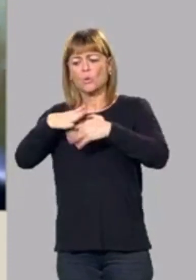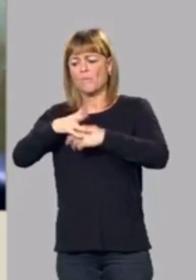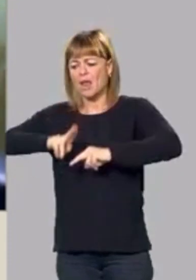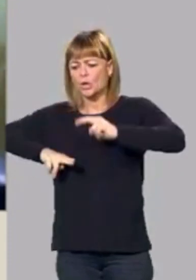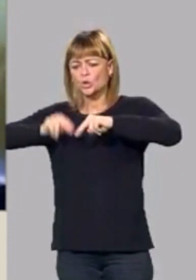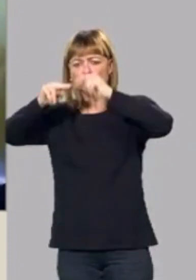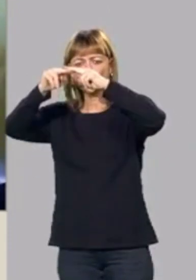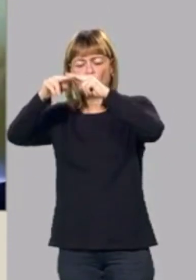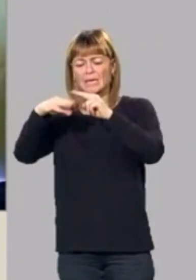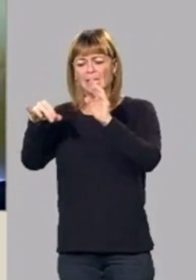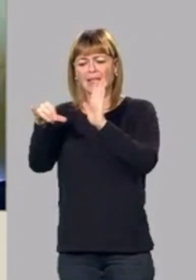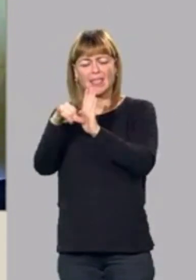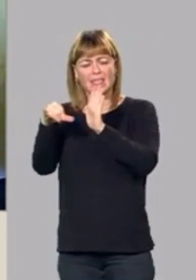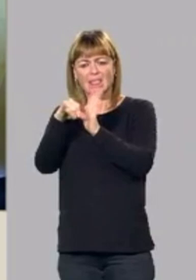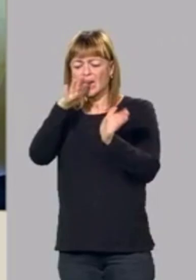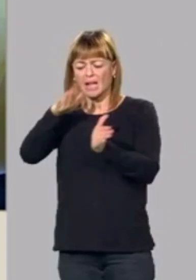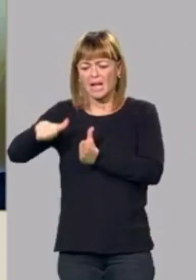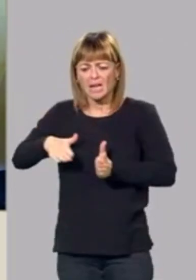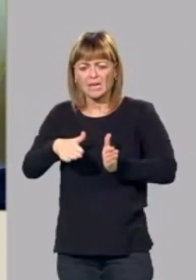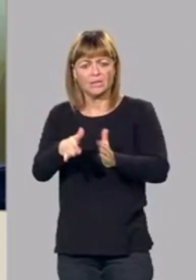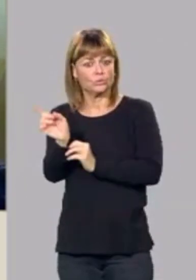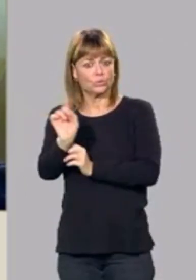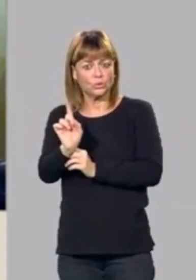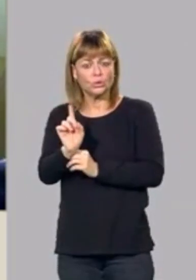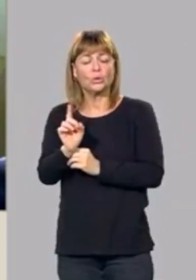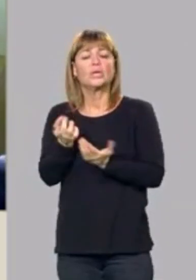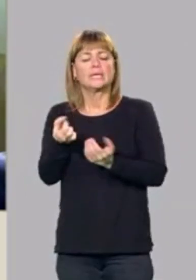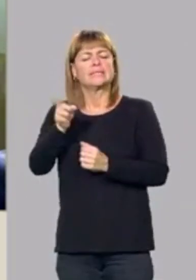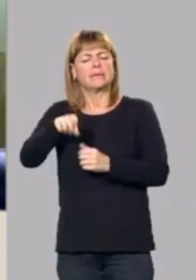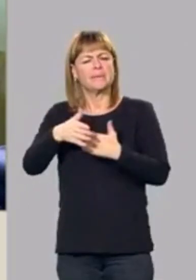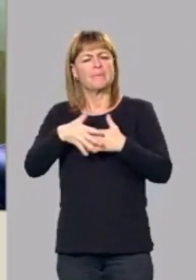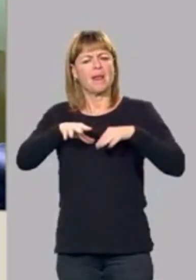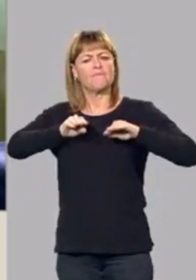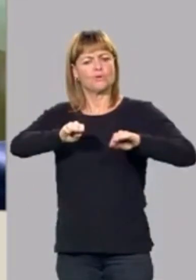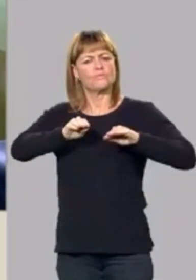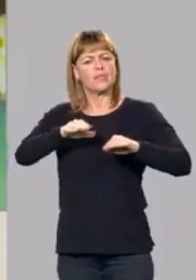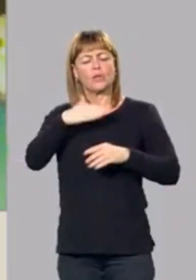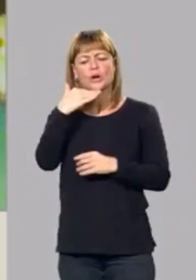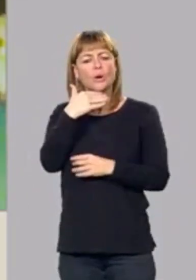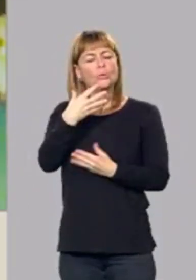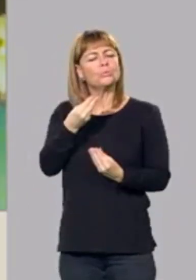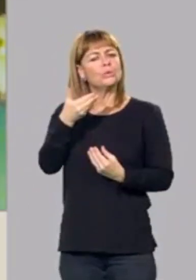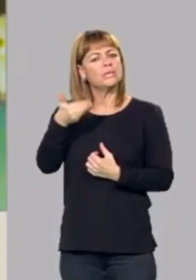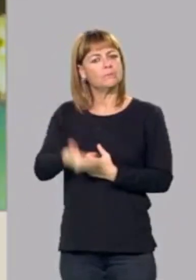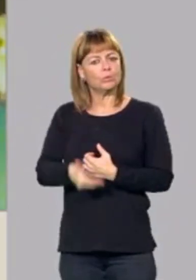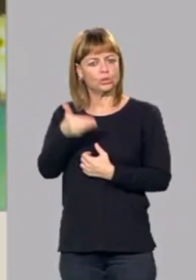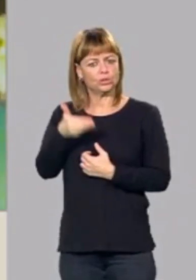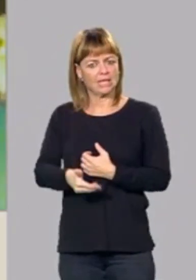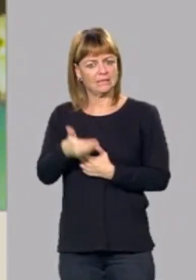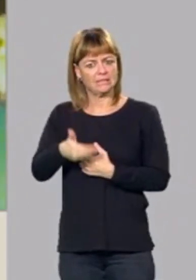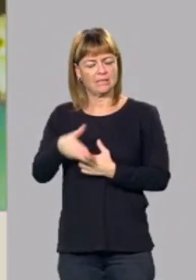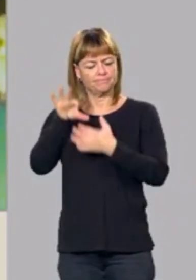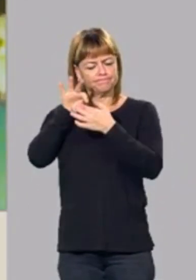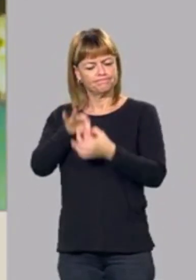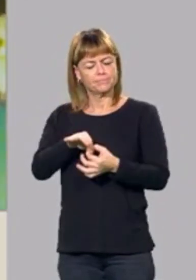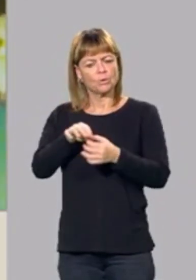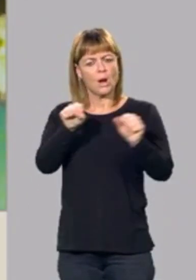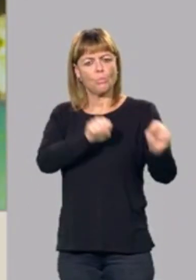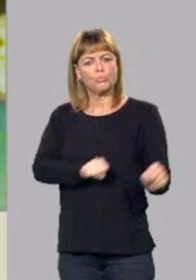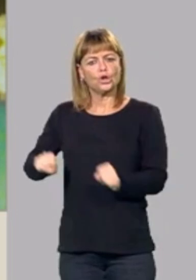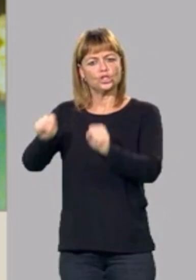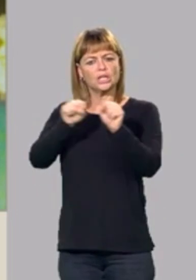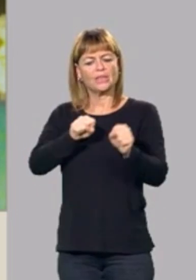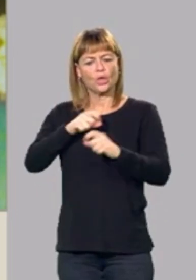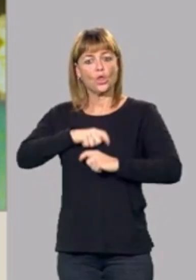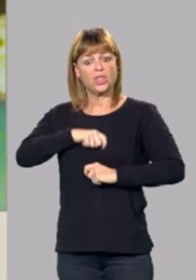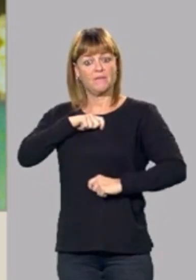en cauces, en ramblas y también para que haya formación, algo muy importante, que haya formación en protección civil. Uno de los